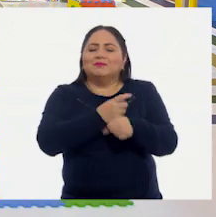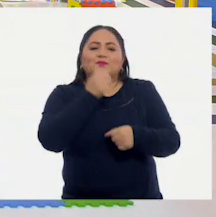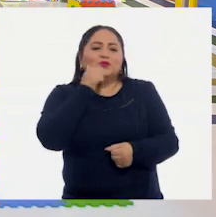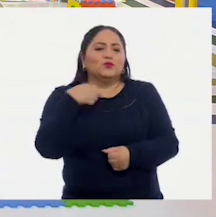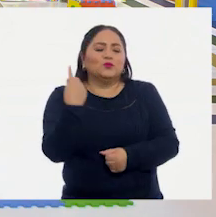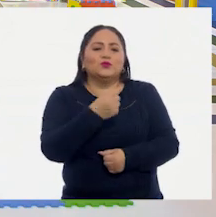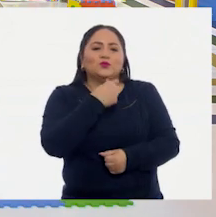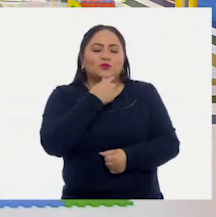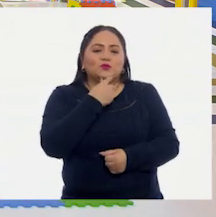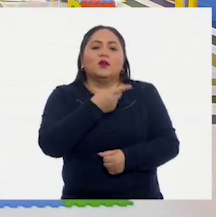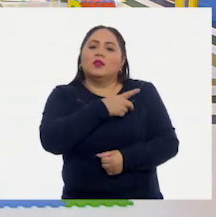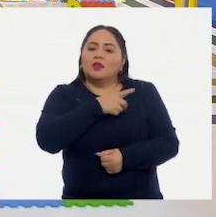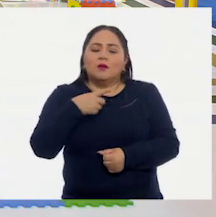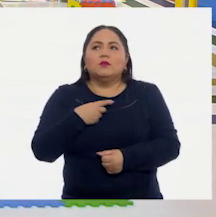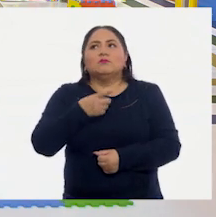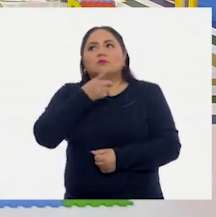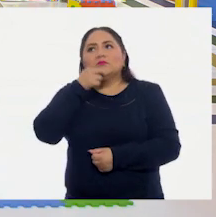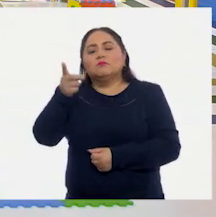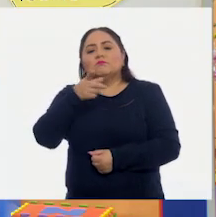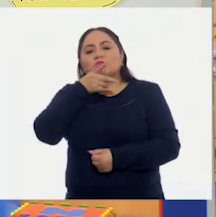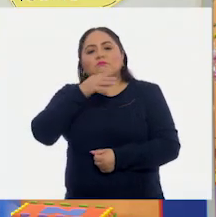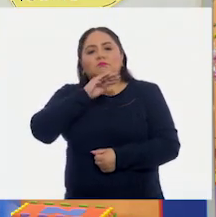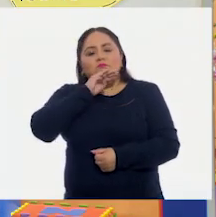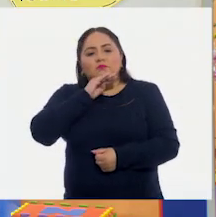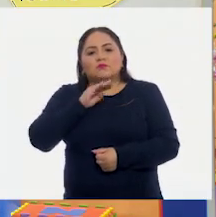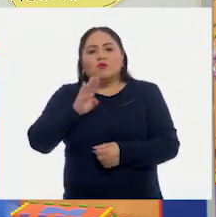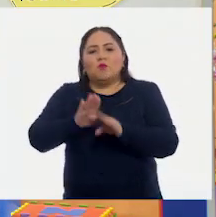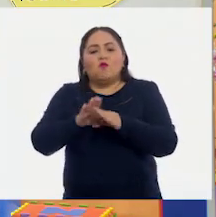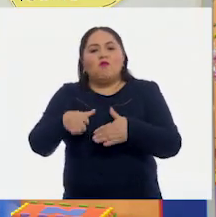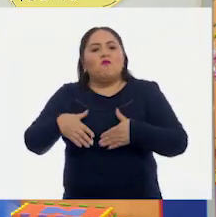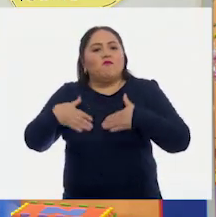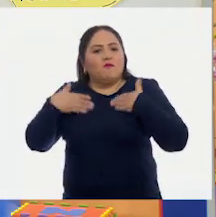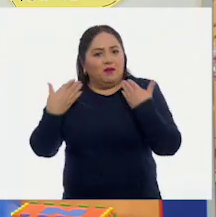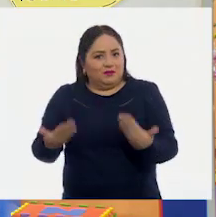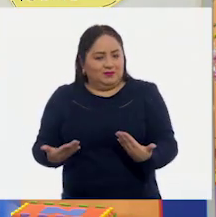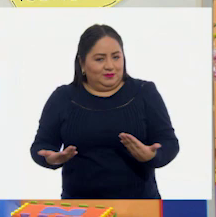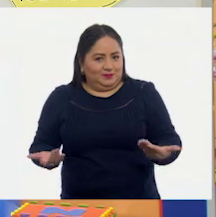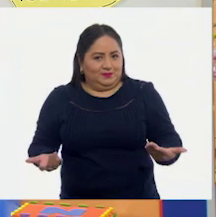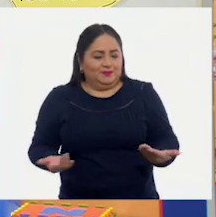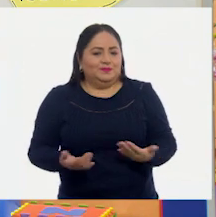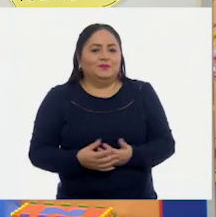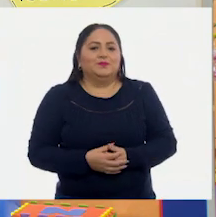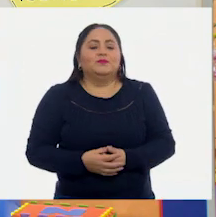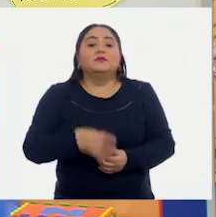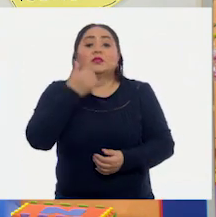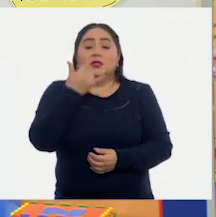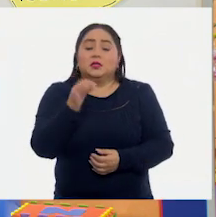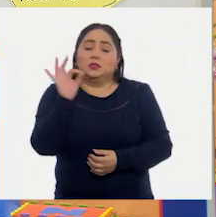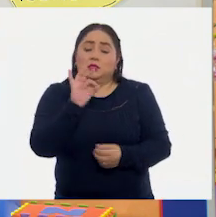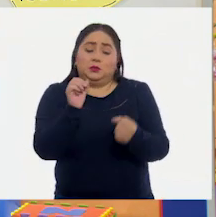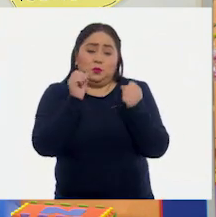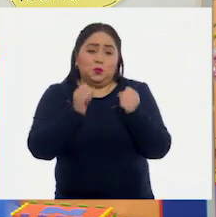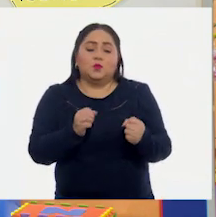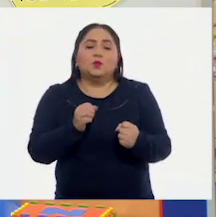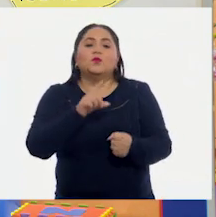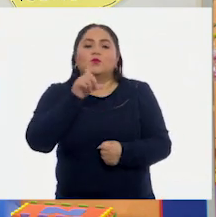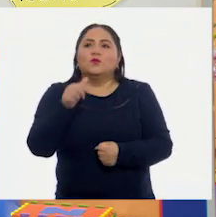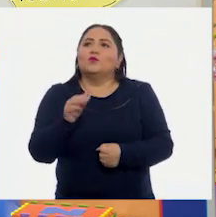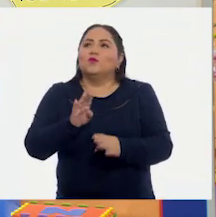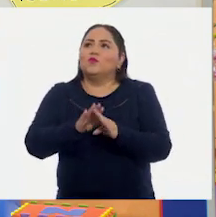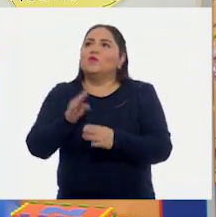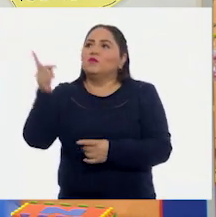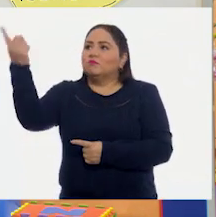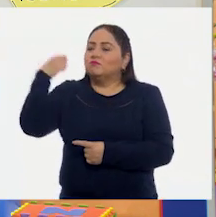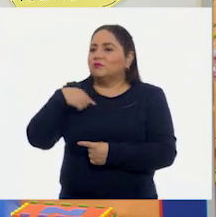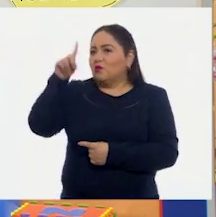¿verdad? Y que tenemos que decirlo, comunicarlo a quien más confianza le tengamos y seguramente nos van a dar un